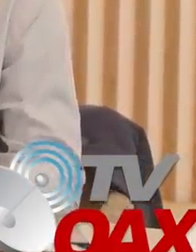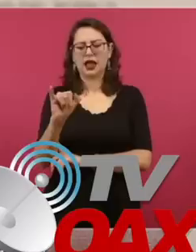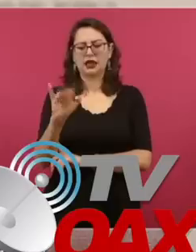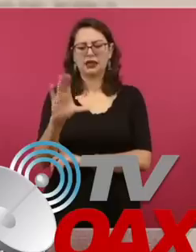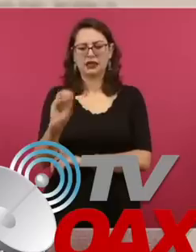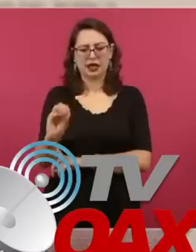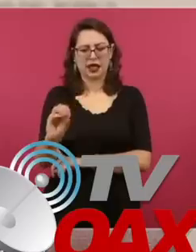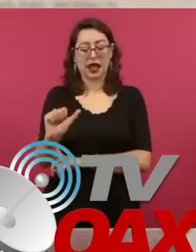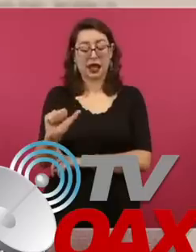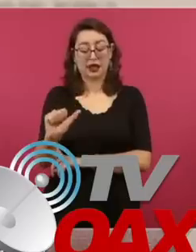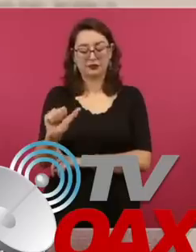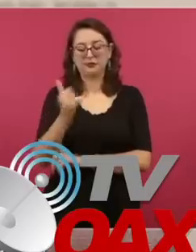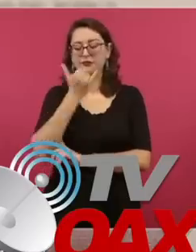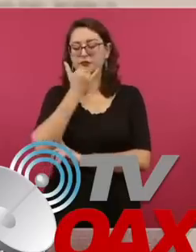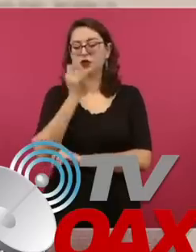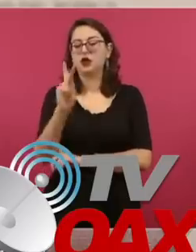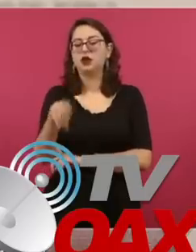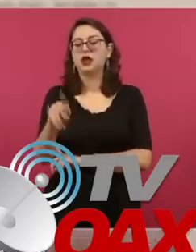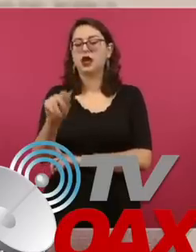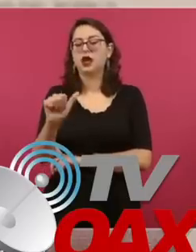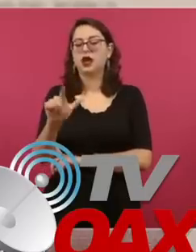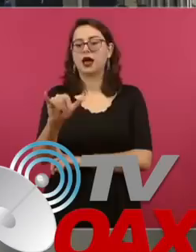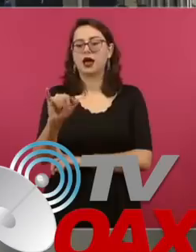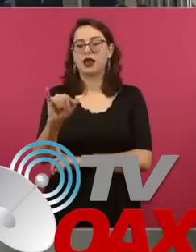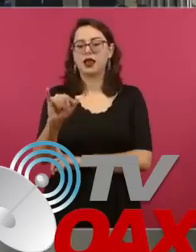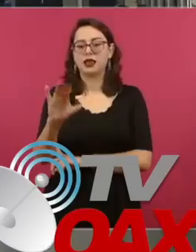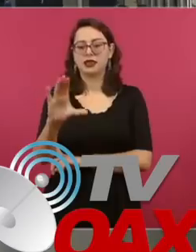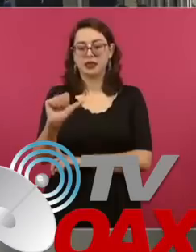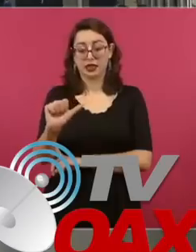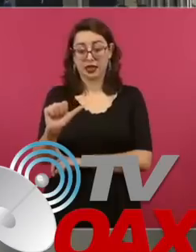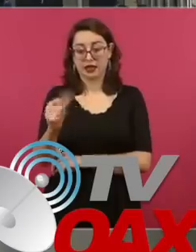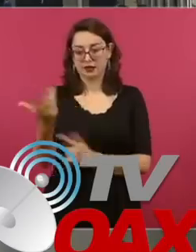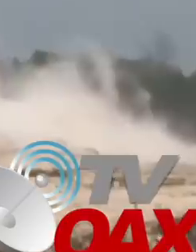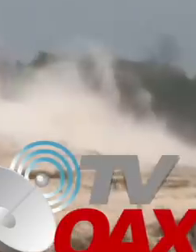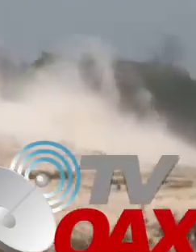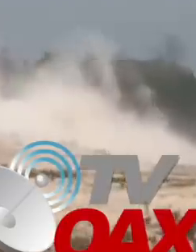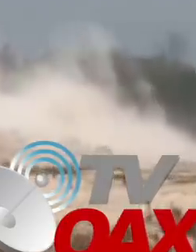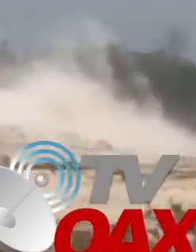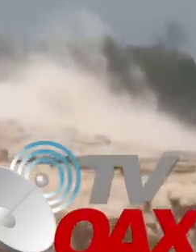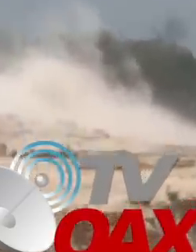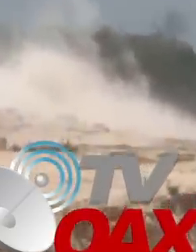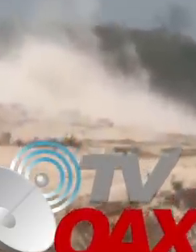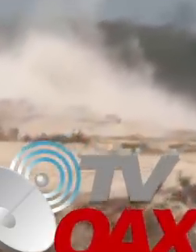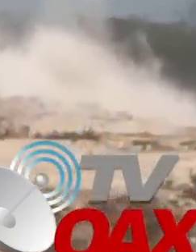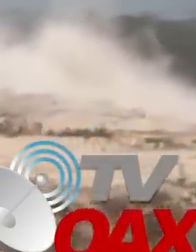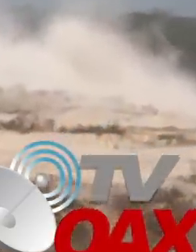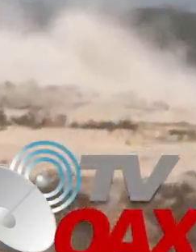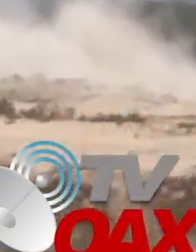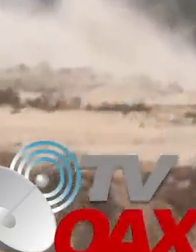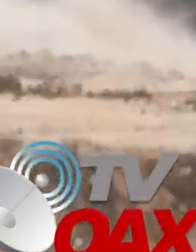México está por decretar esta zona como área natural protegida.